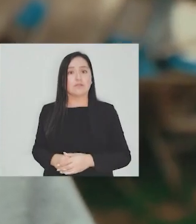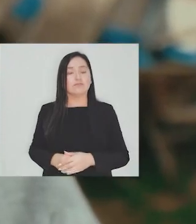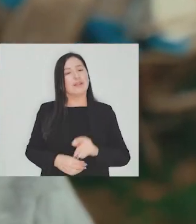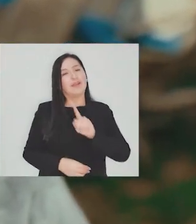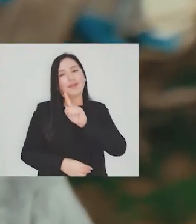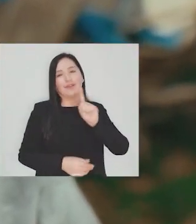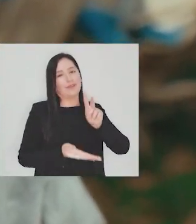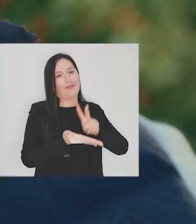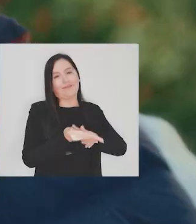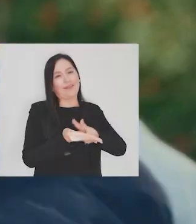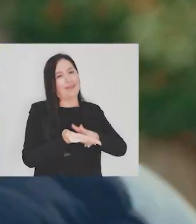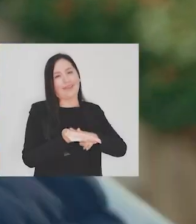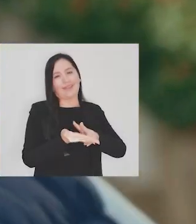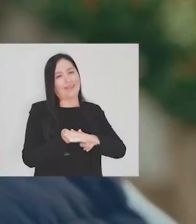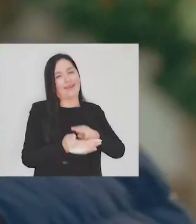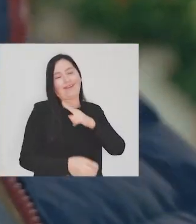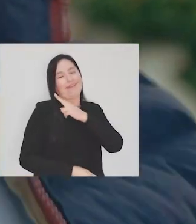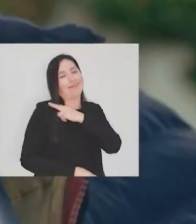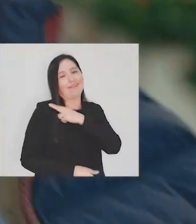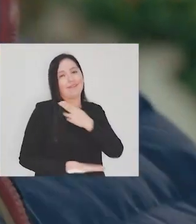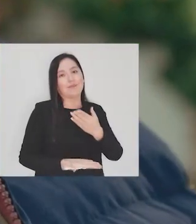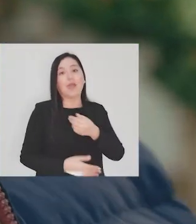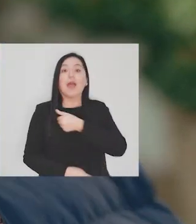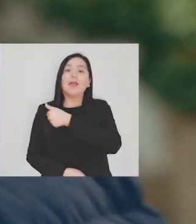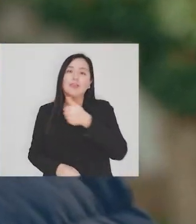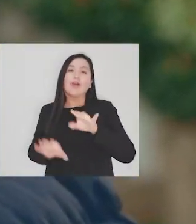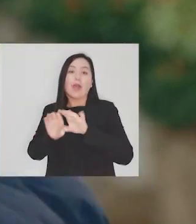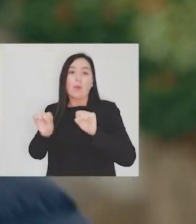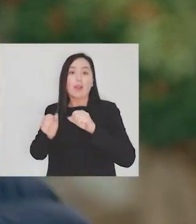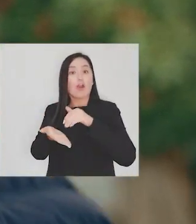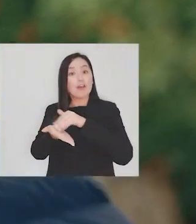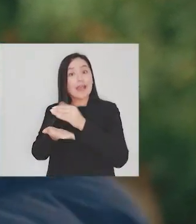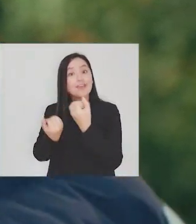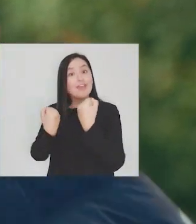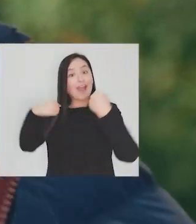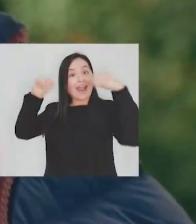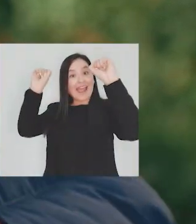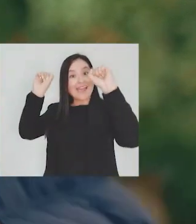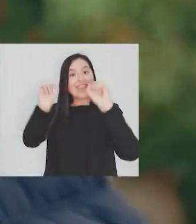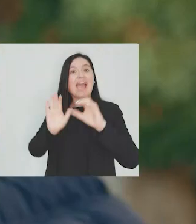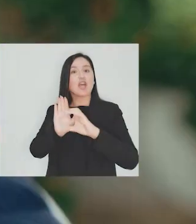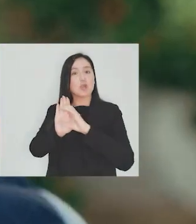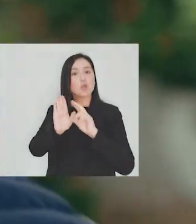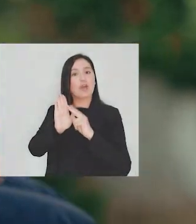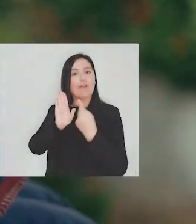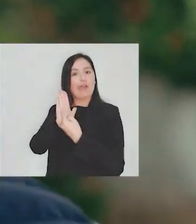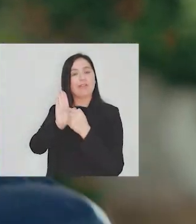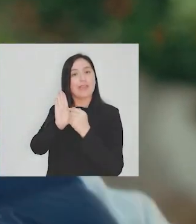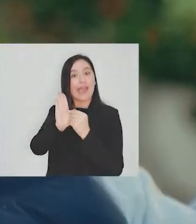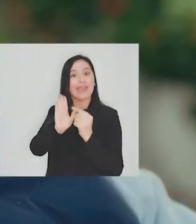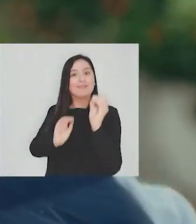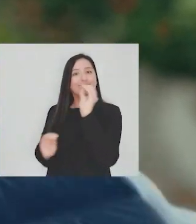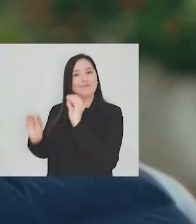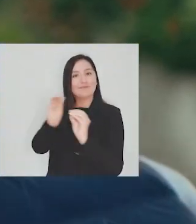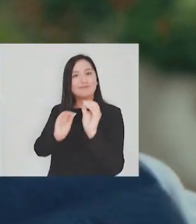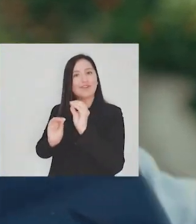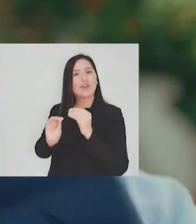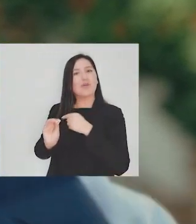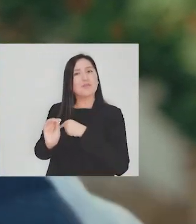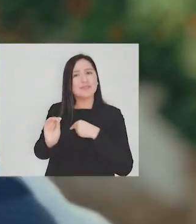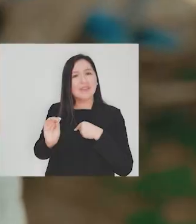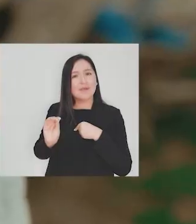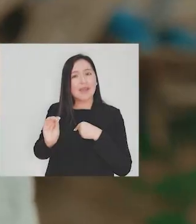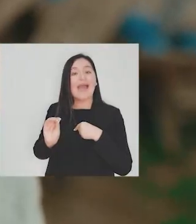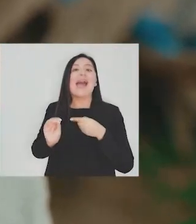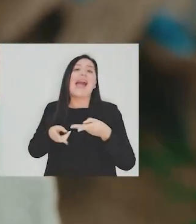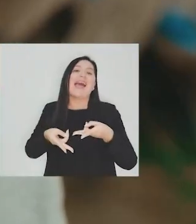Eso no es verdad, jefe. Bueno, lo importante es que están todos de acuerdo. Y si ganan rechazos, vamos a reformar la Constitución y ahí vamos a agregar... ¿Cómo es que se